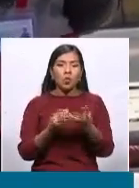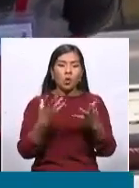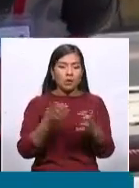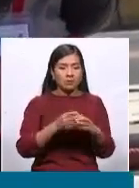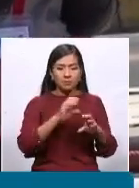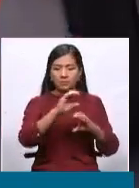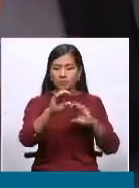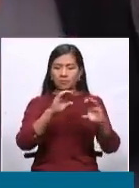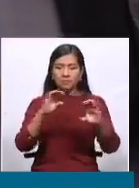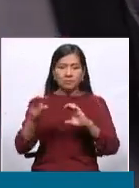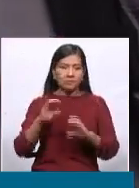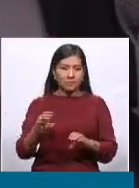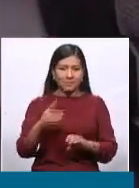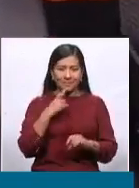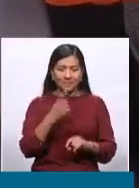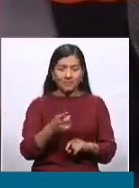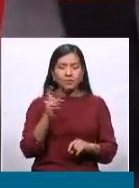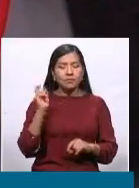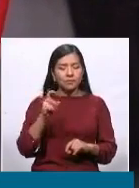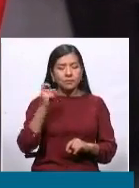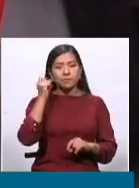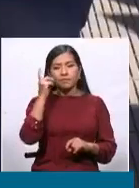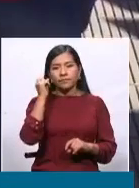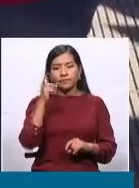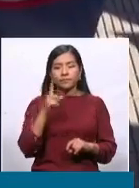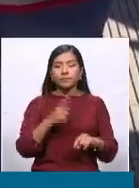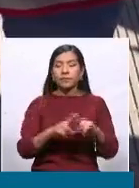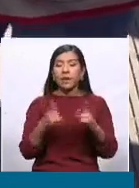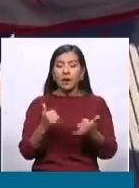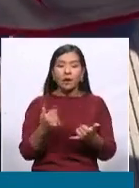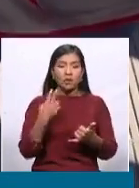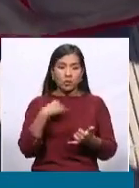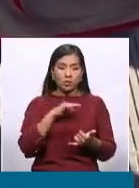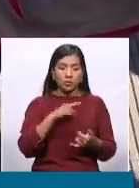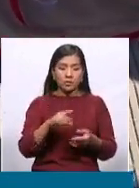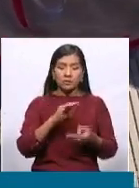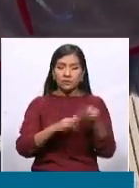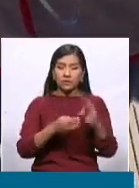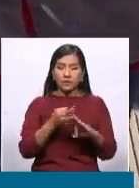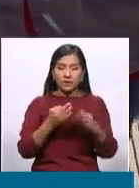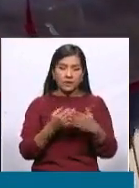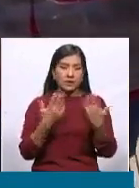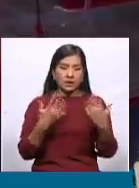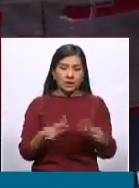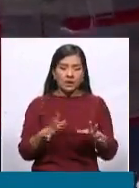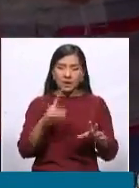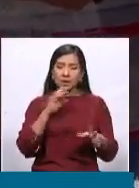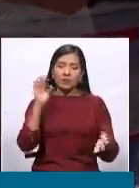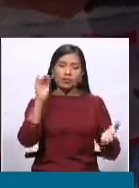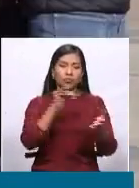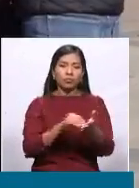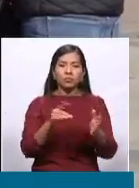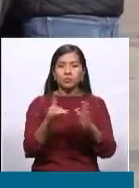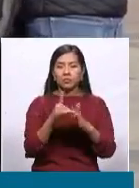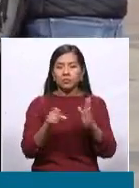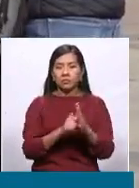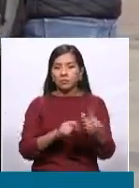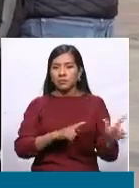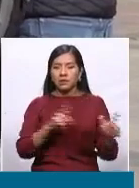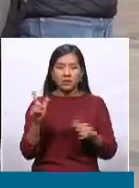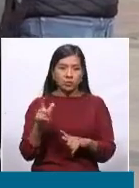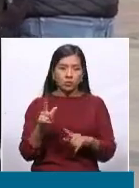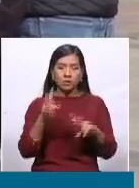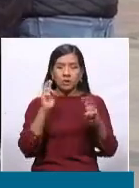norma entonces eso es lo que hay que entender por eso para nosotros la fecha está establecida en el decreto el tema de la